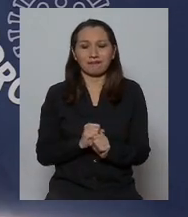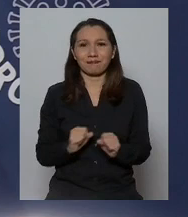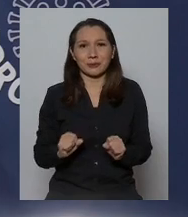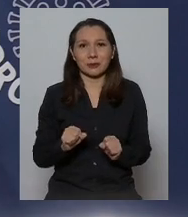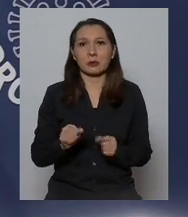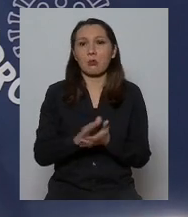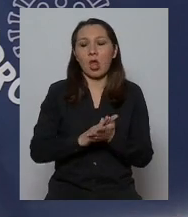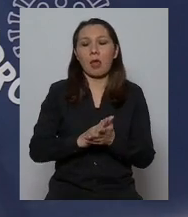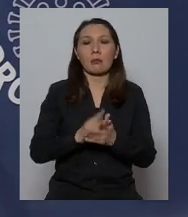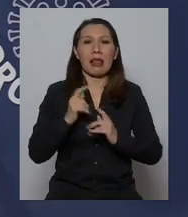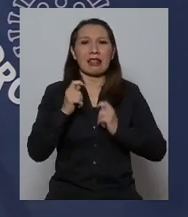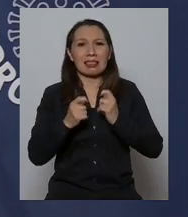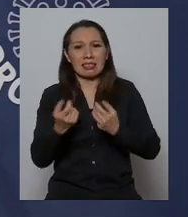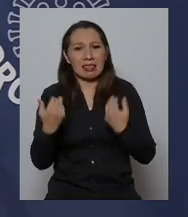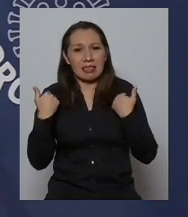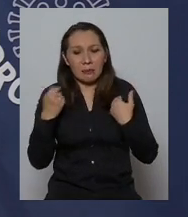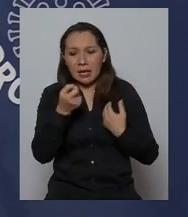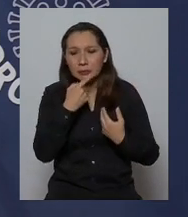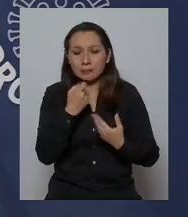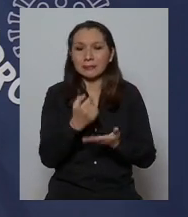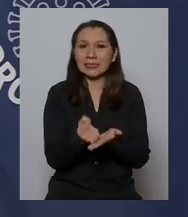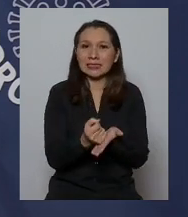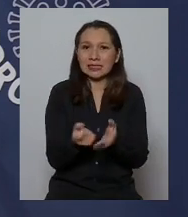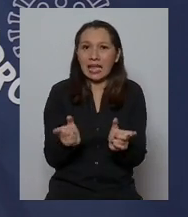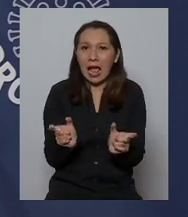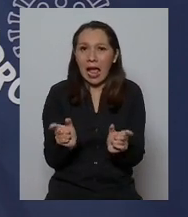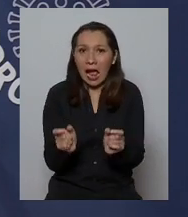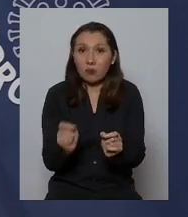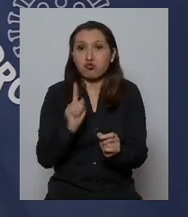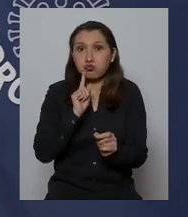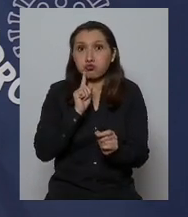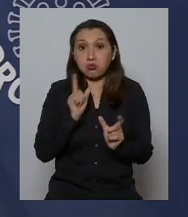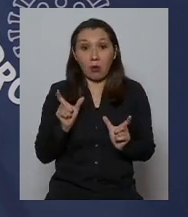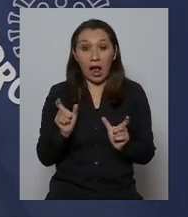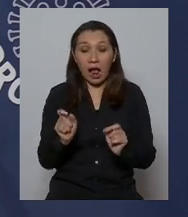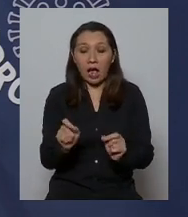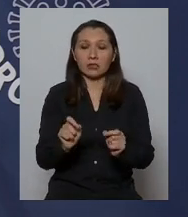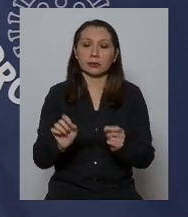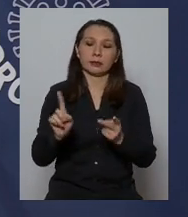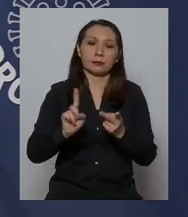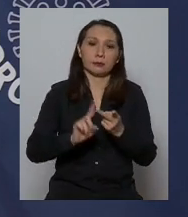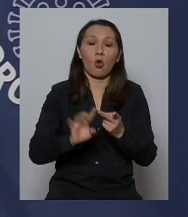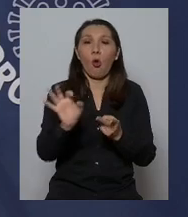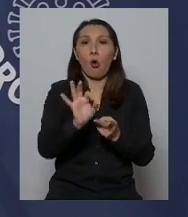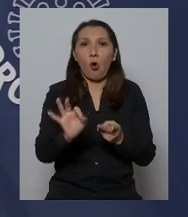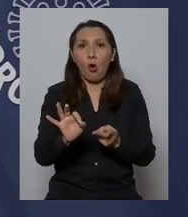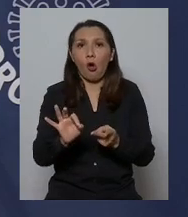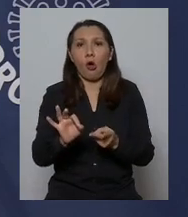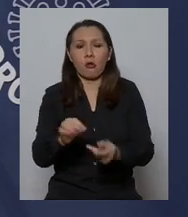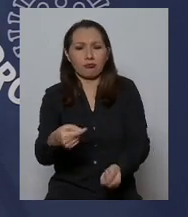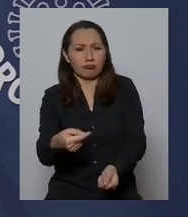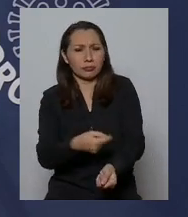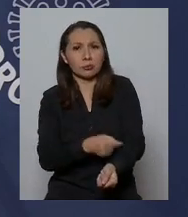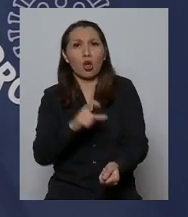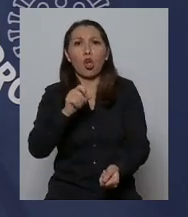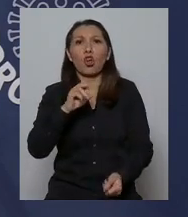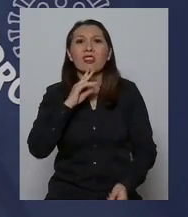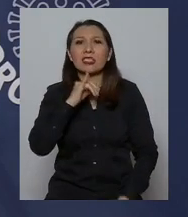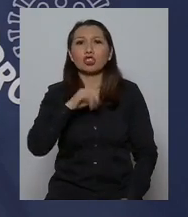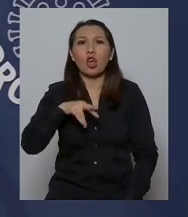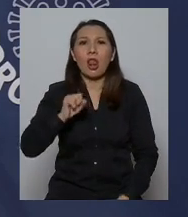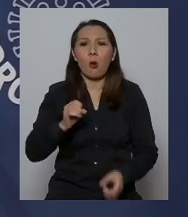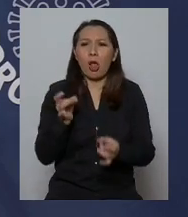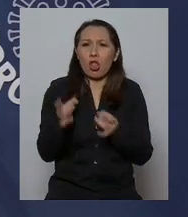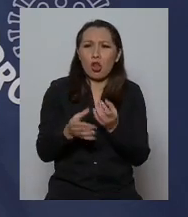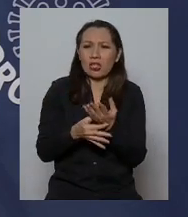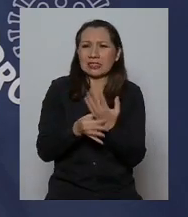que están en tratamiento por un cáncer, que tienen un cáncer, que están recibiendo dosis de cortisona por una artritis o por